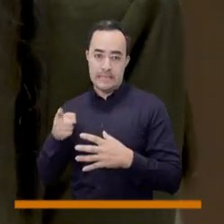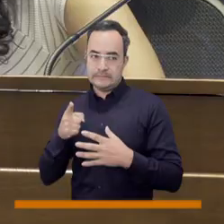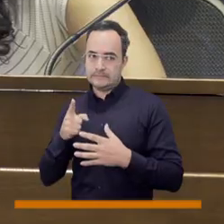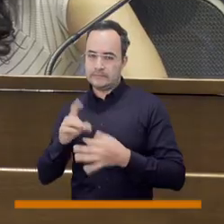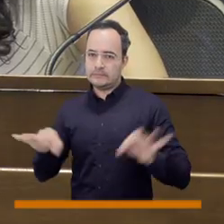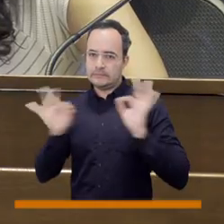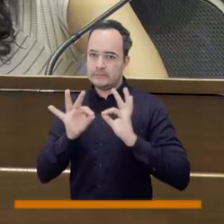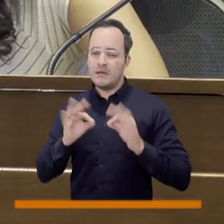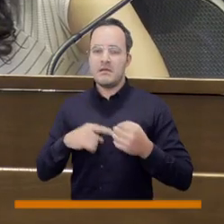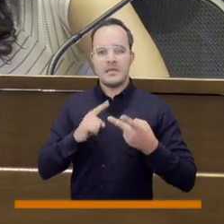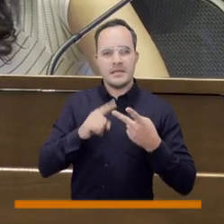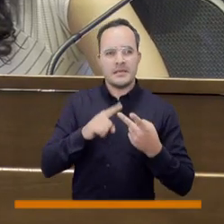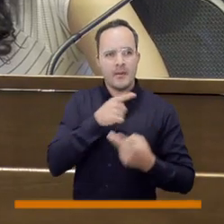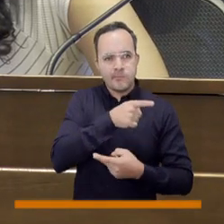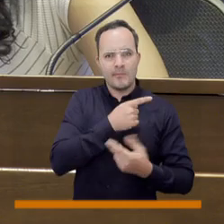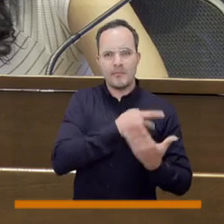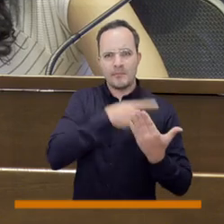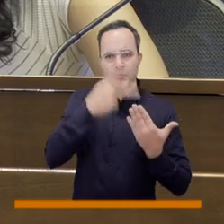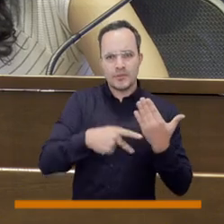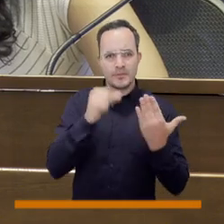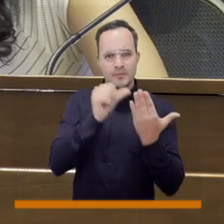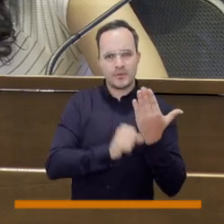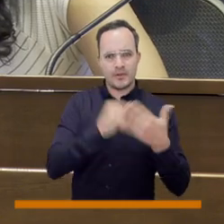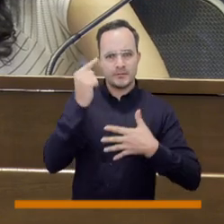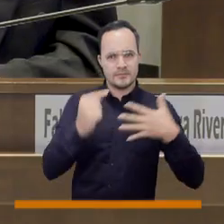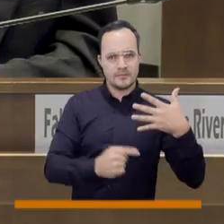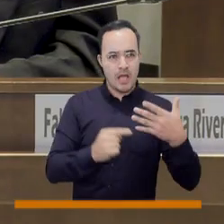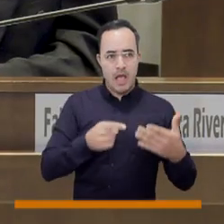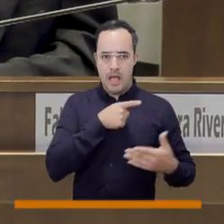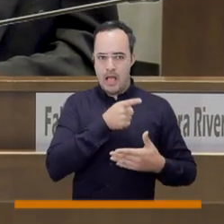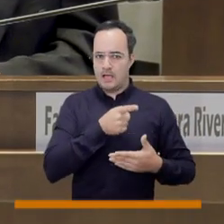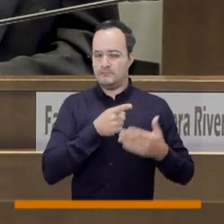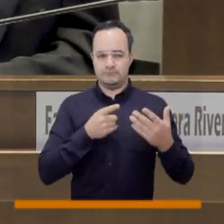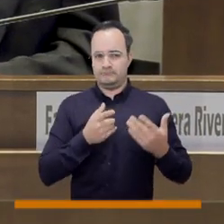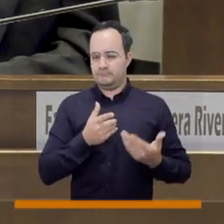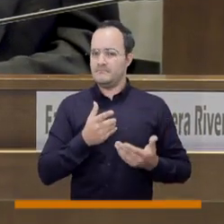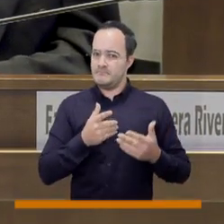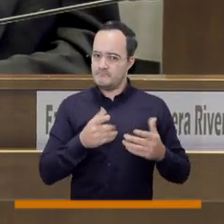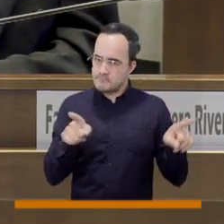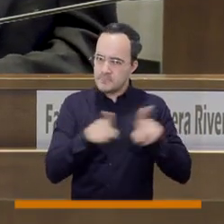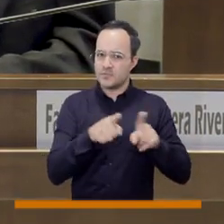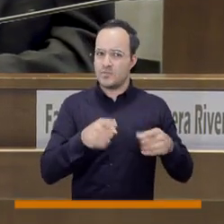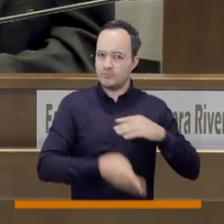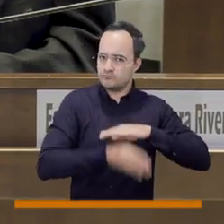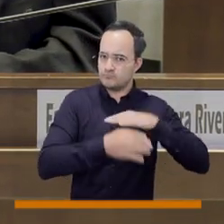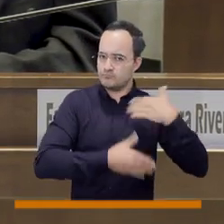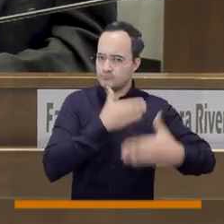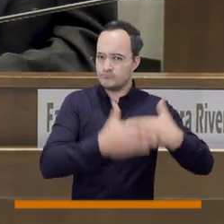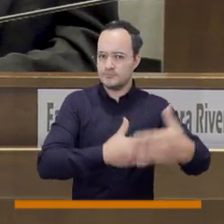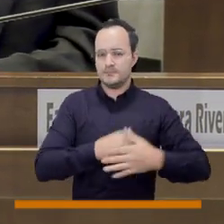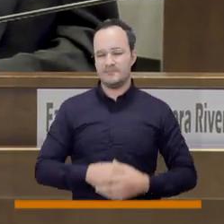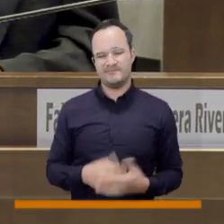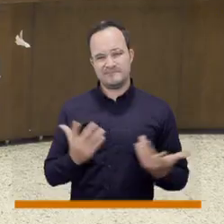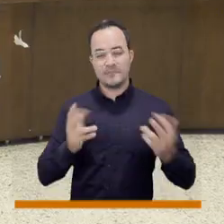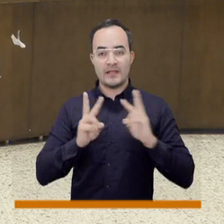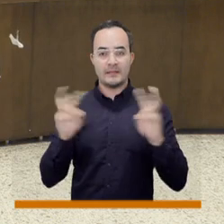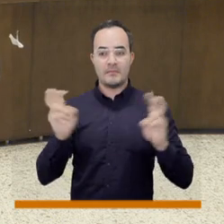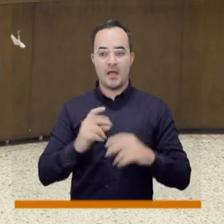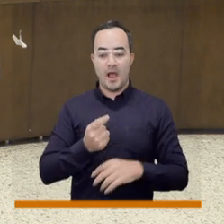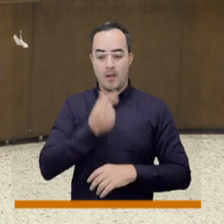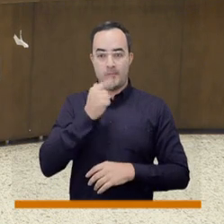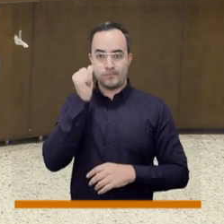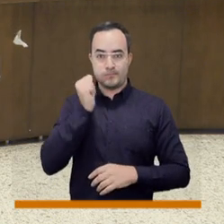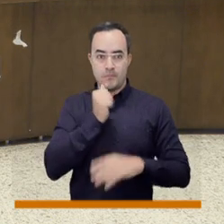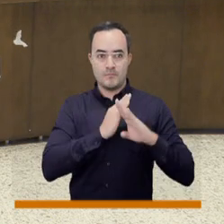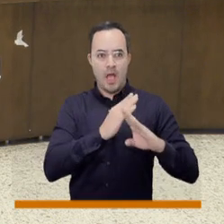la continuidad de todos los proyectos que ya están garantizándole a la población. Digamos que, por ejemplo, el acceso a métodos anticonceptivos o, como tú lo decías, información